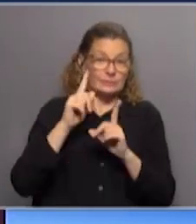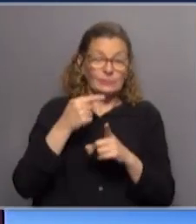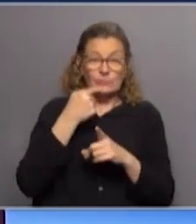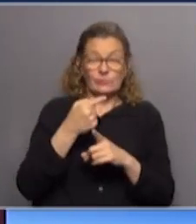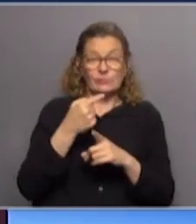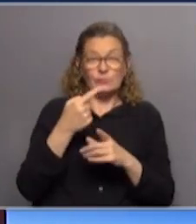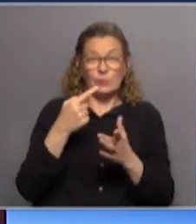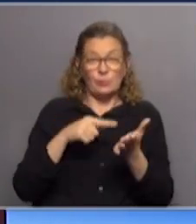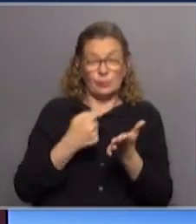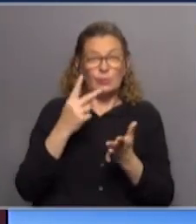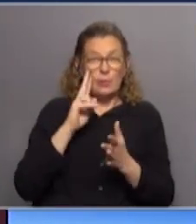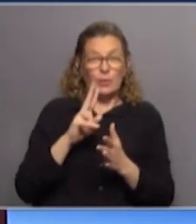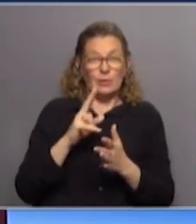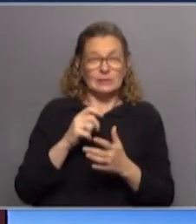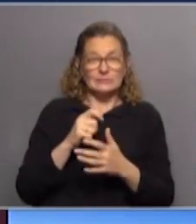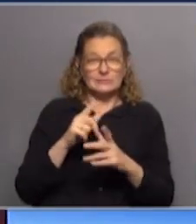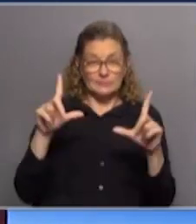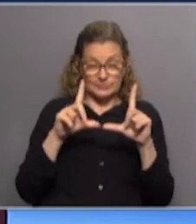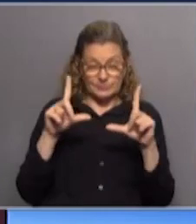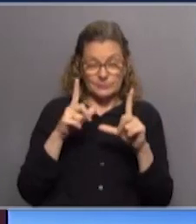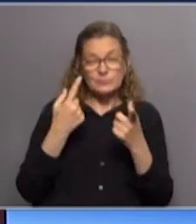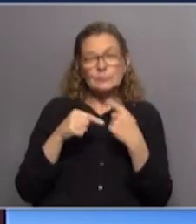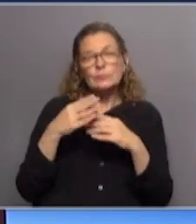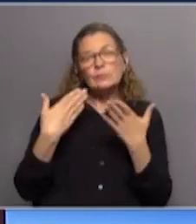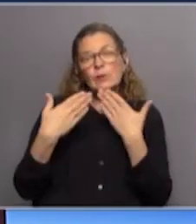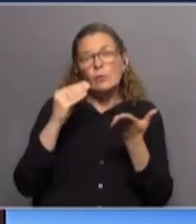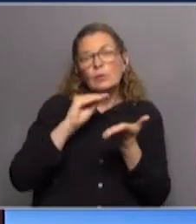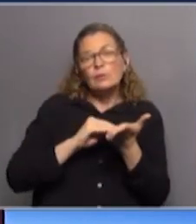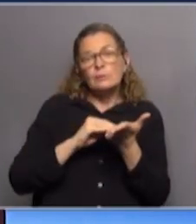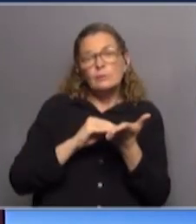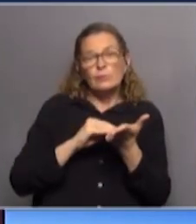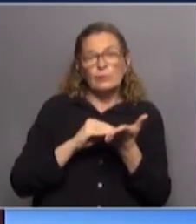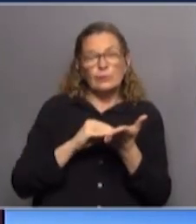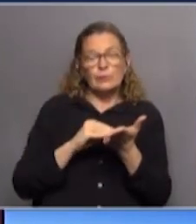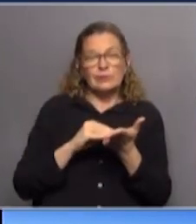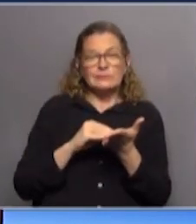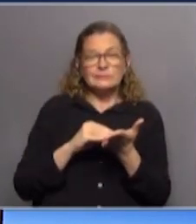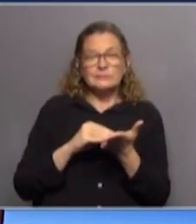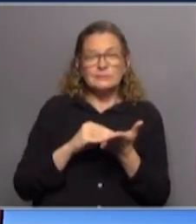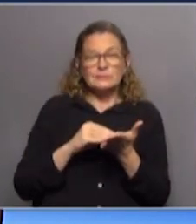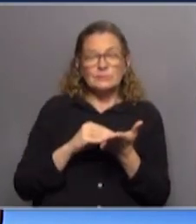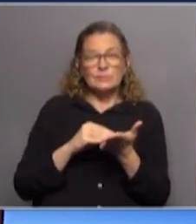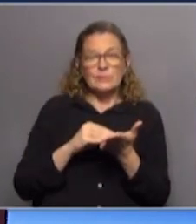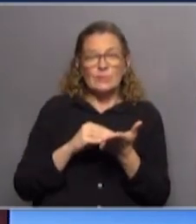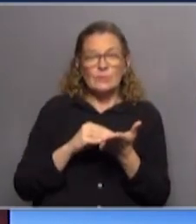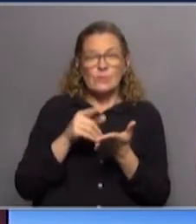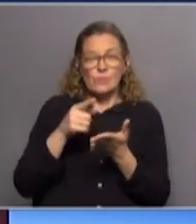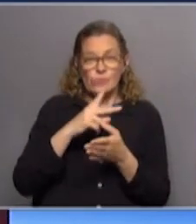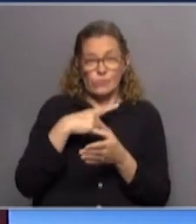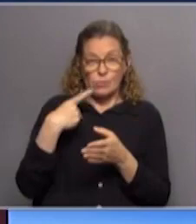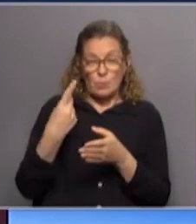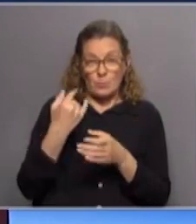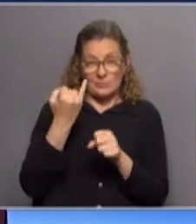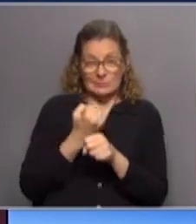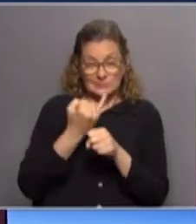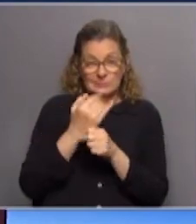algunas puntualizaciones y ahora vamos a verla en un tape. Hablaba de que esta, bueno, perdón, no presenté a Mariana Mota, que es directora de la